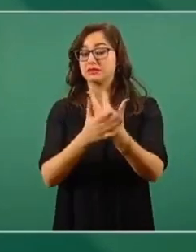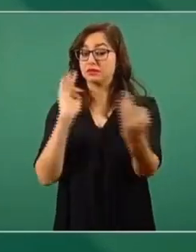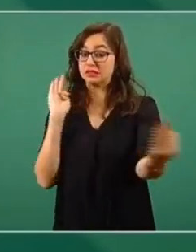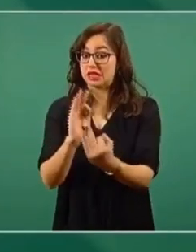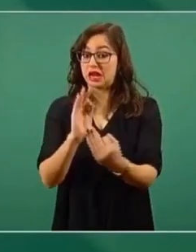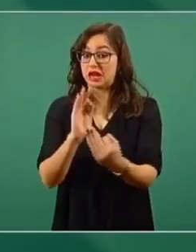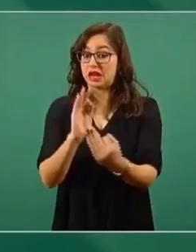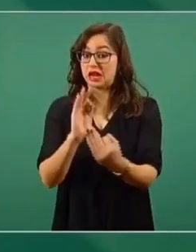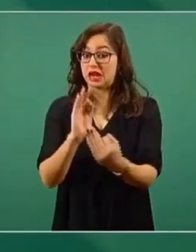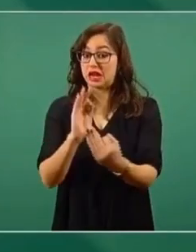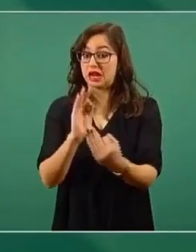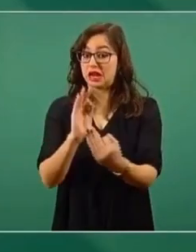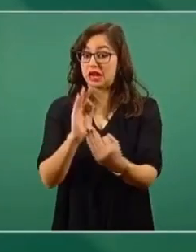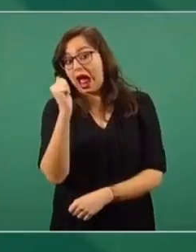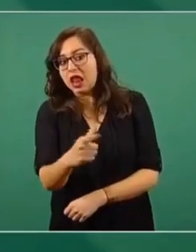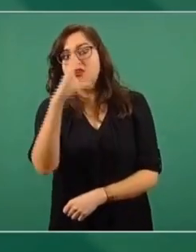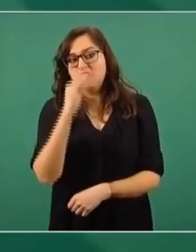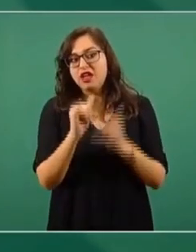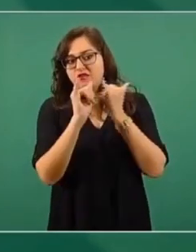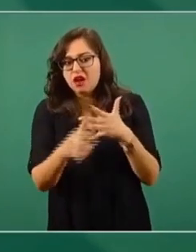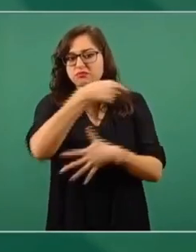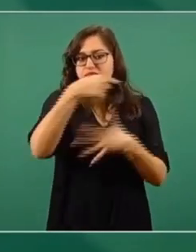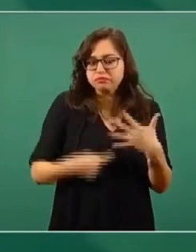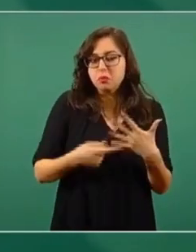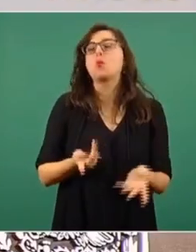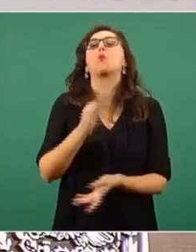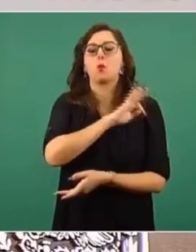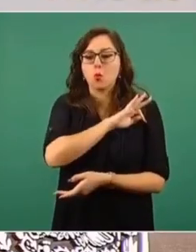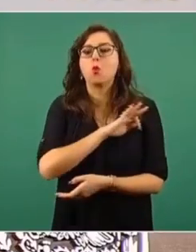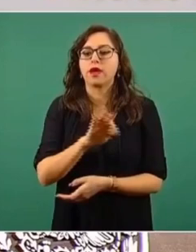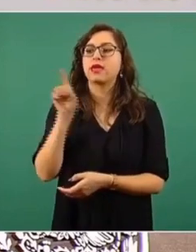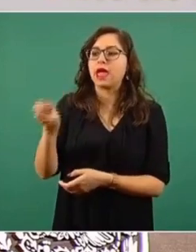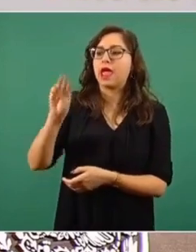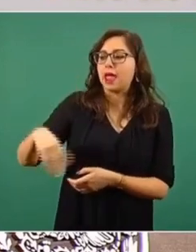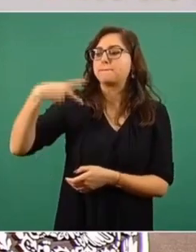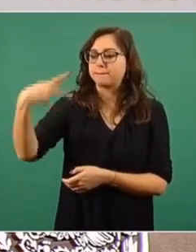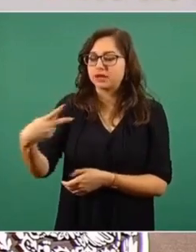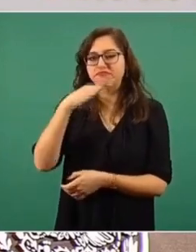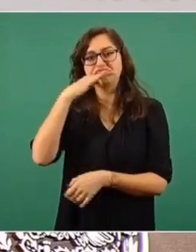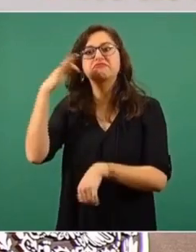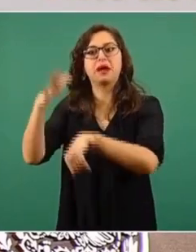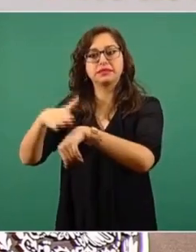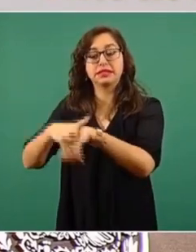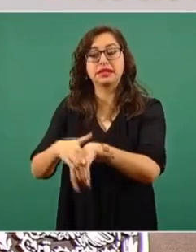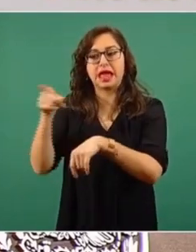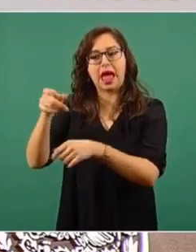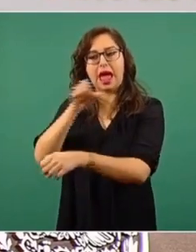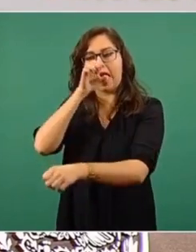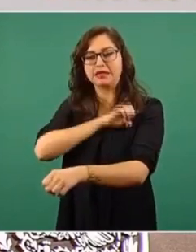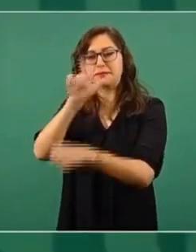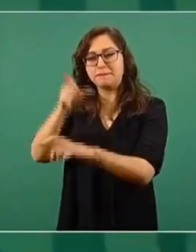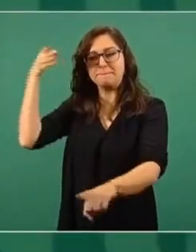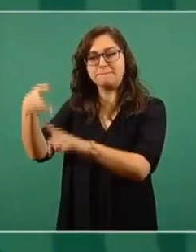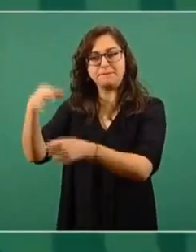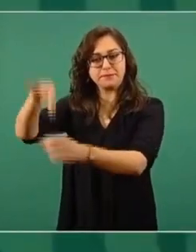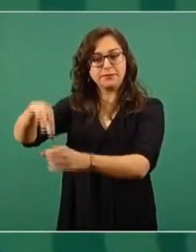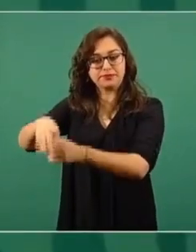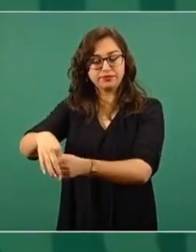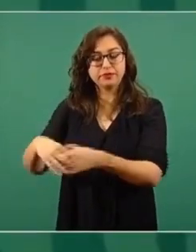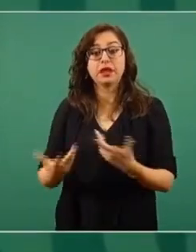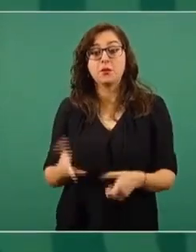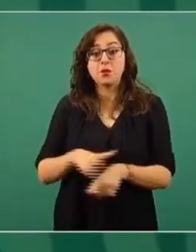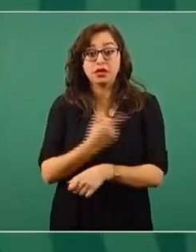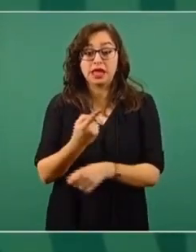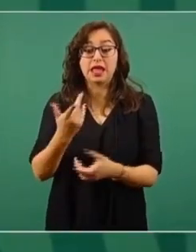Y se puede acudir a la Fiscalía Electoral si se cometen delitos electorales. Y ahora esos delitos